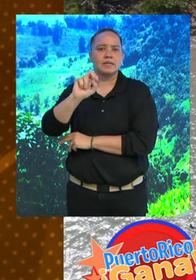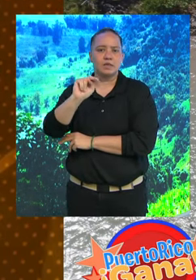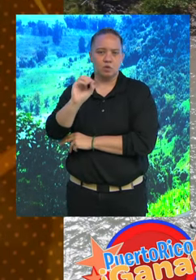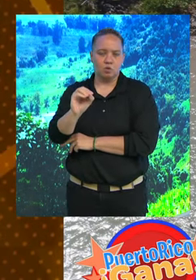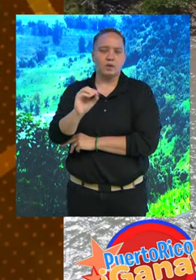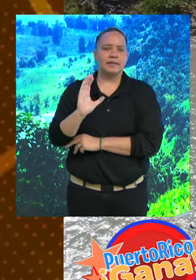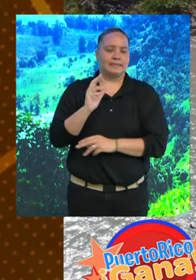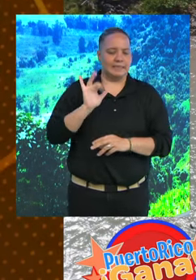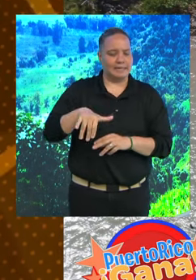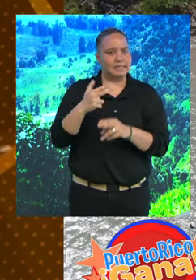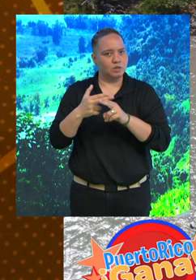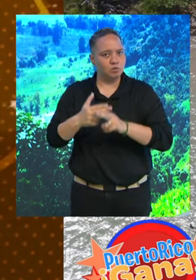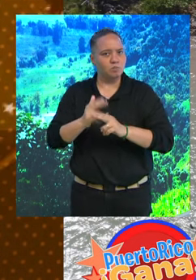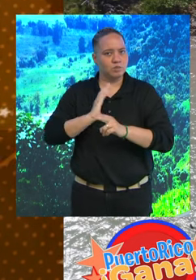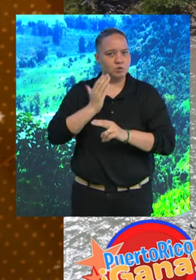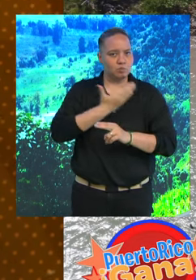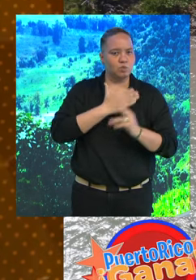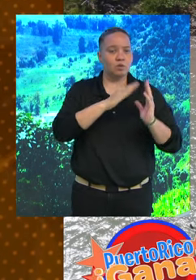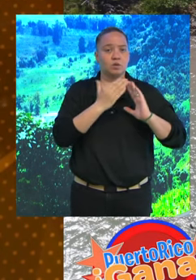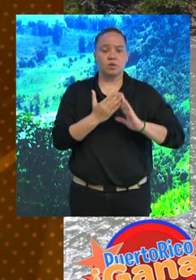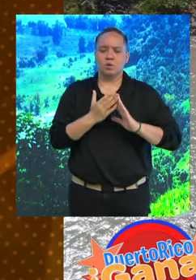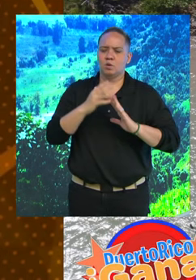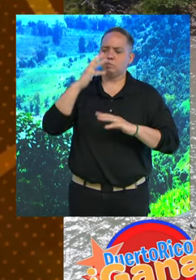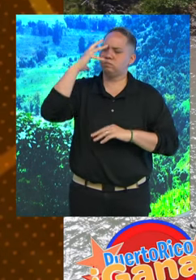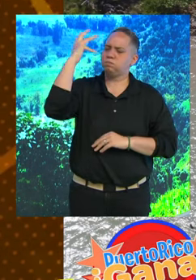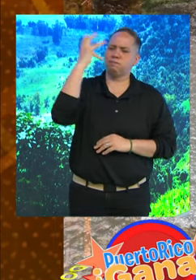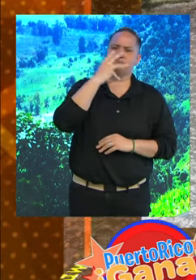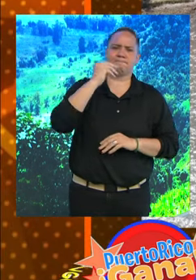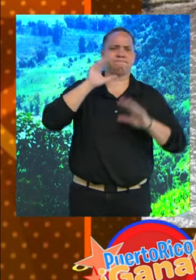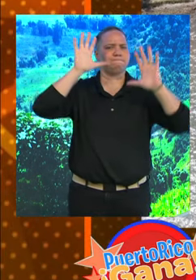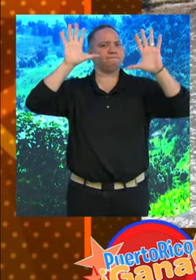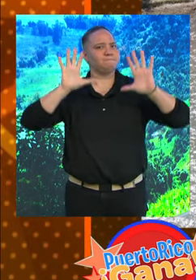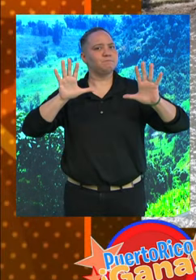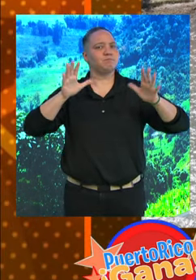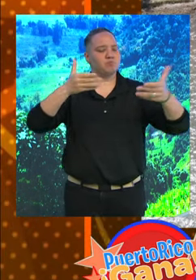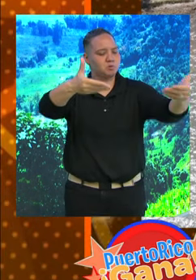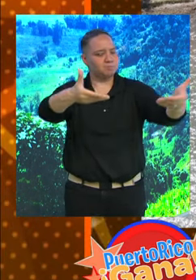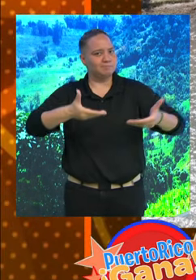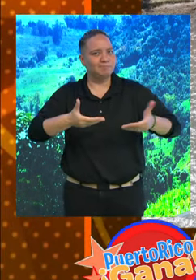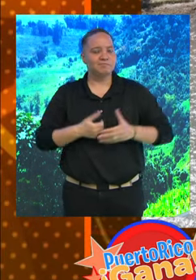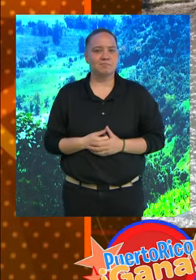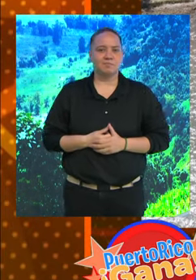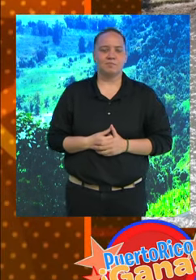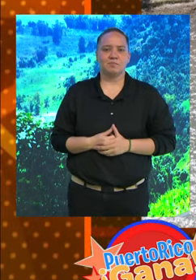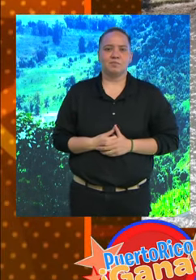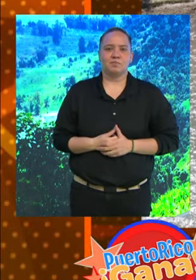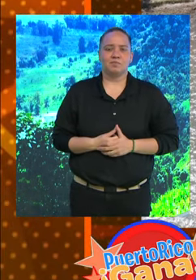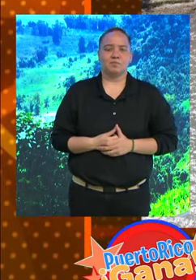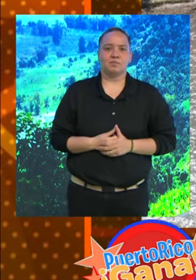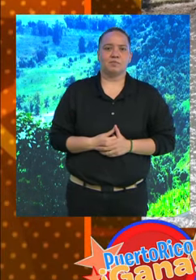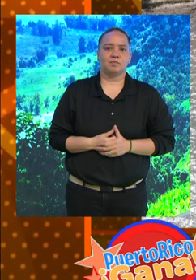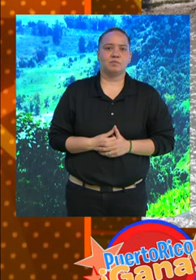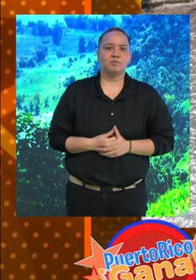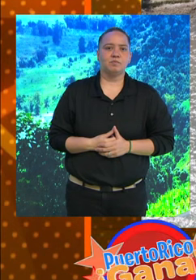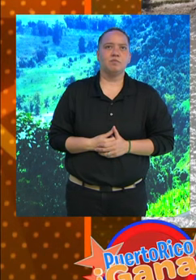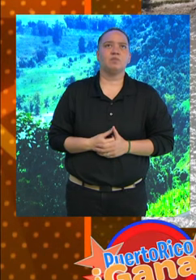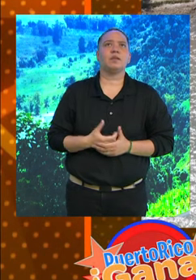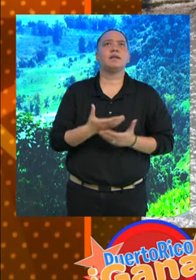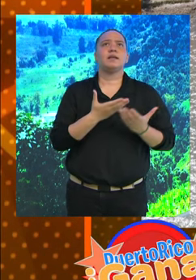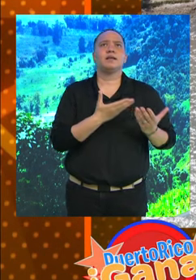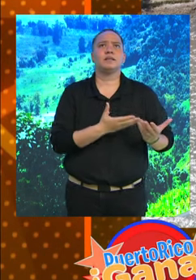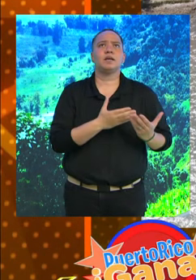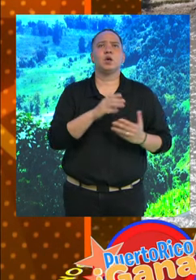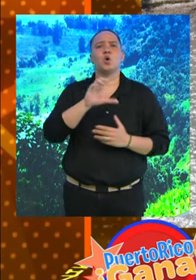malecón de nuestro pueblo. Un lugar súper hermoso y extraordinario que le extendemos esa invitación. tenemos ahí? Pues mira, esto es el corcho